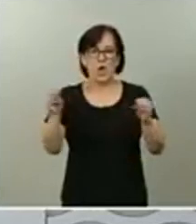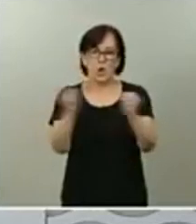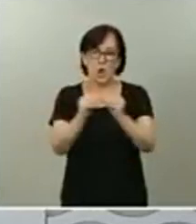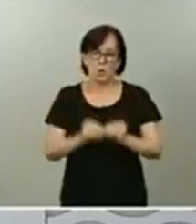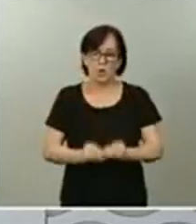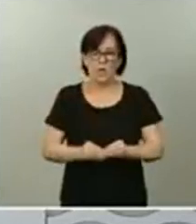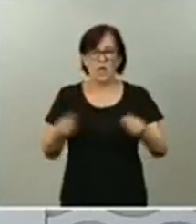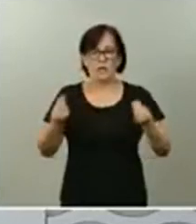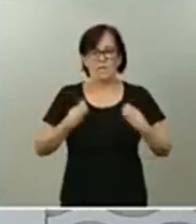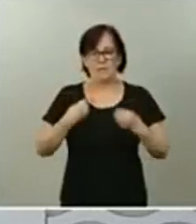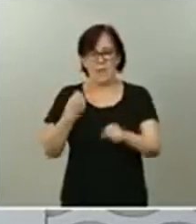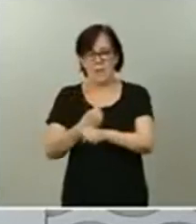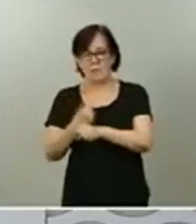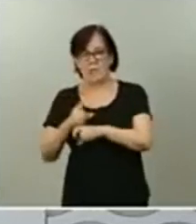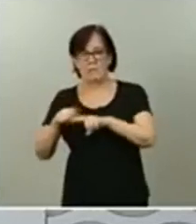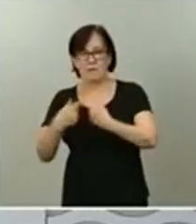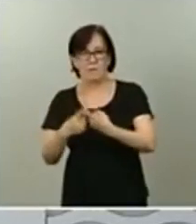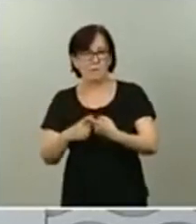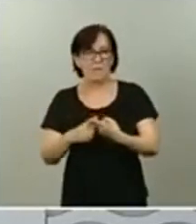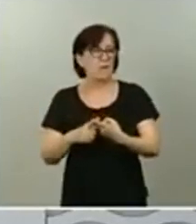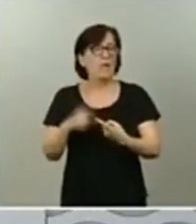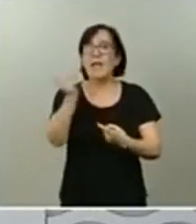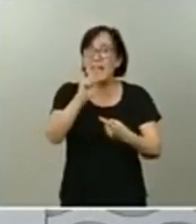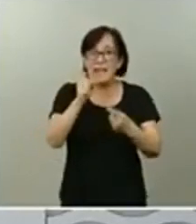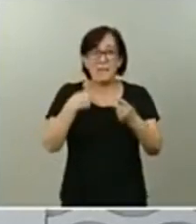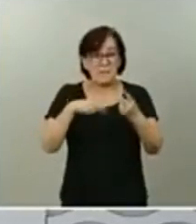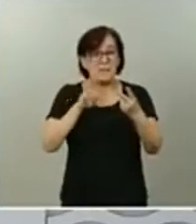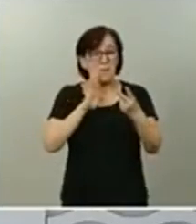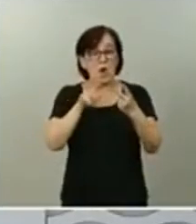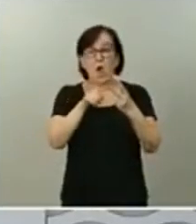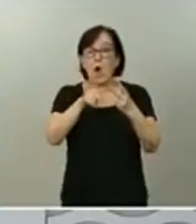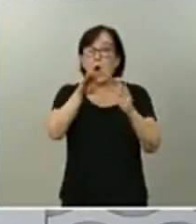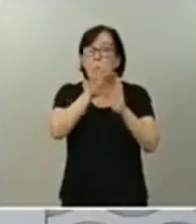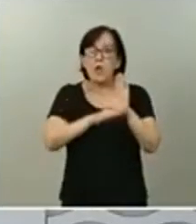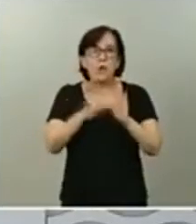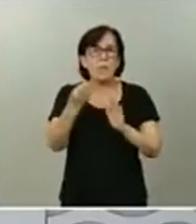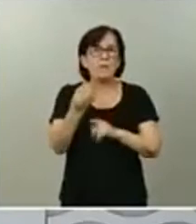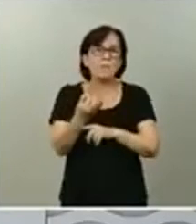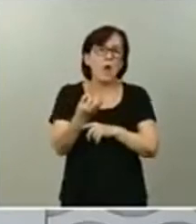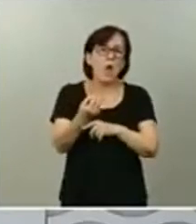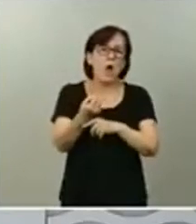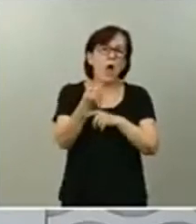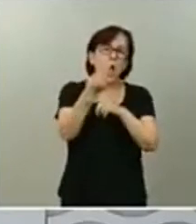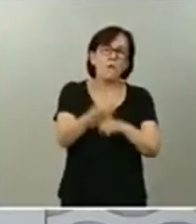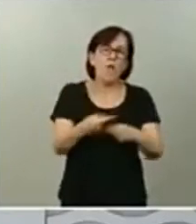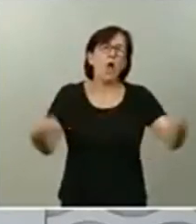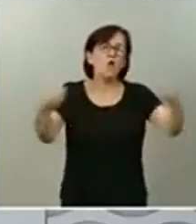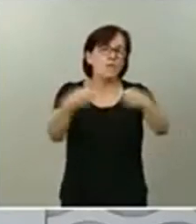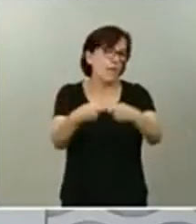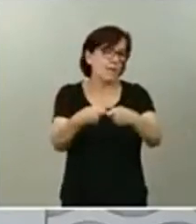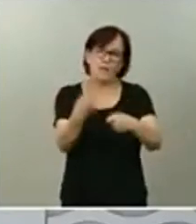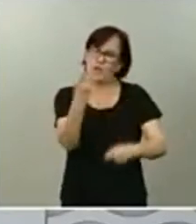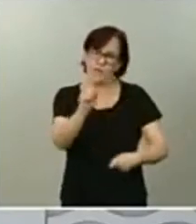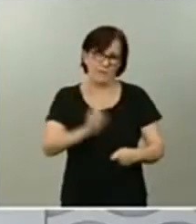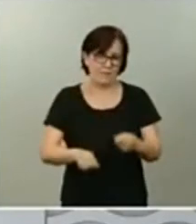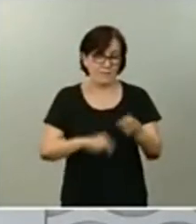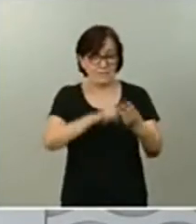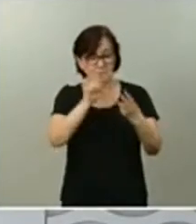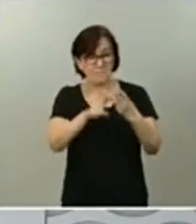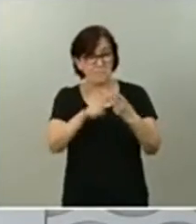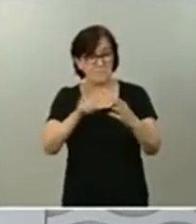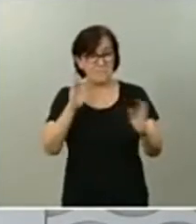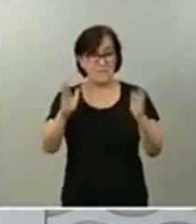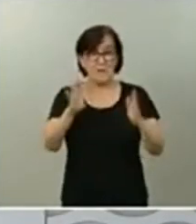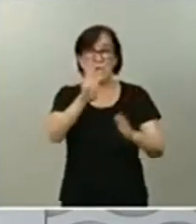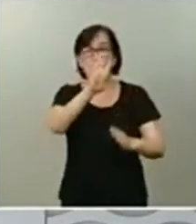y familiar. Tampoco este programa conlleva obligatoriedad de confinanciación. Y, por último, un bloque de 40